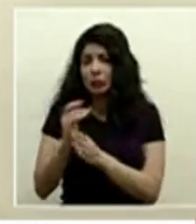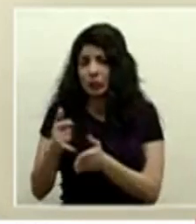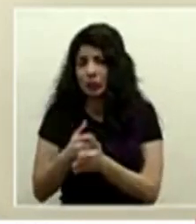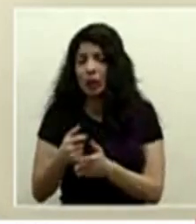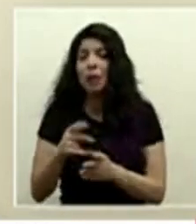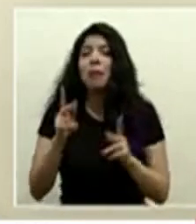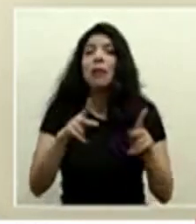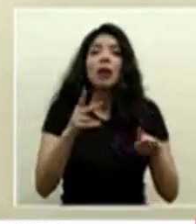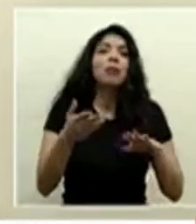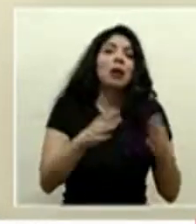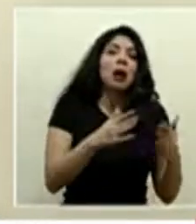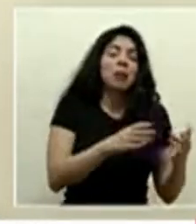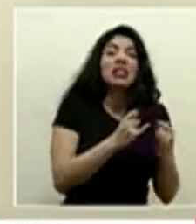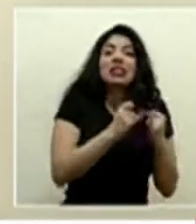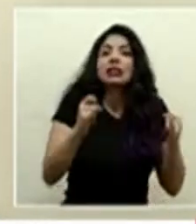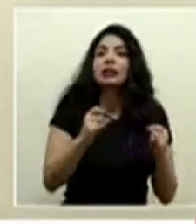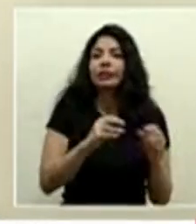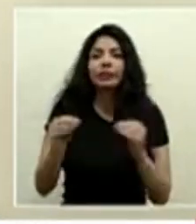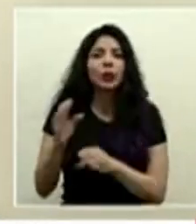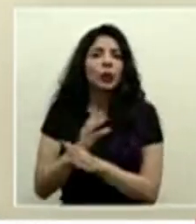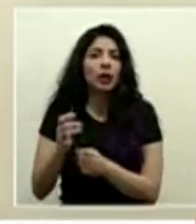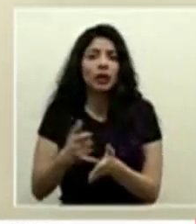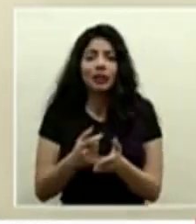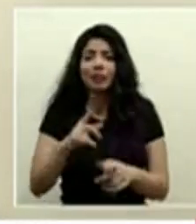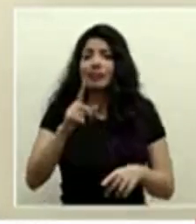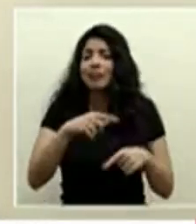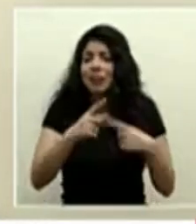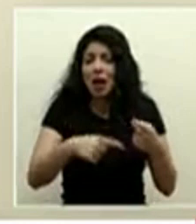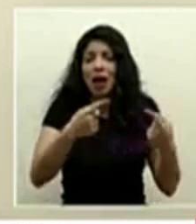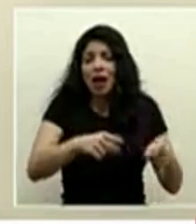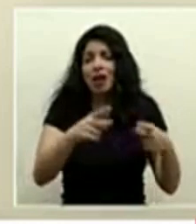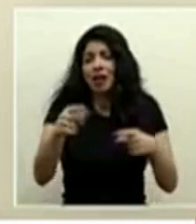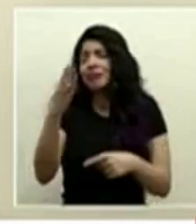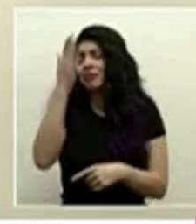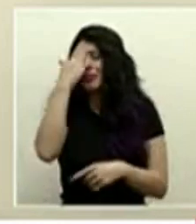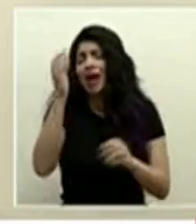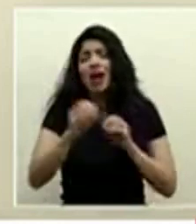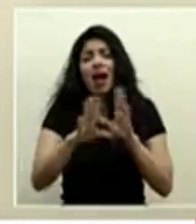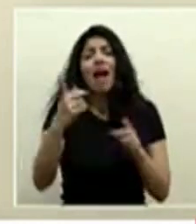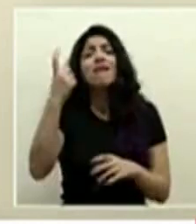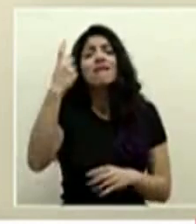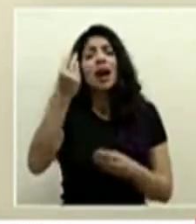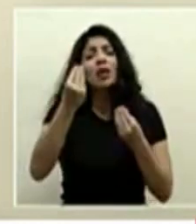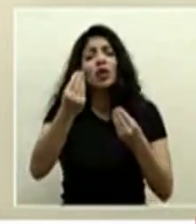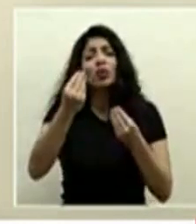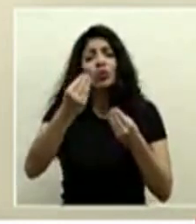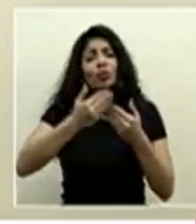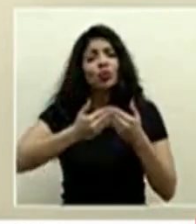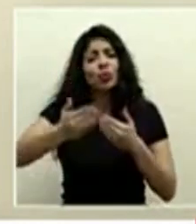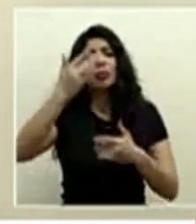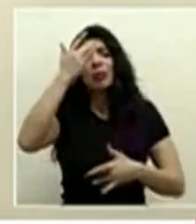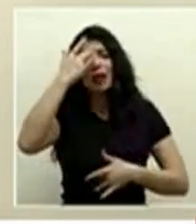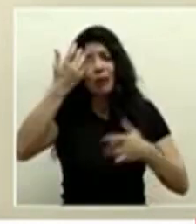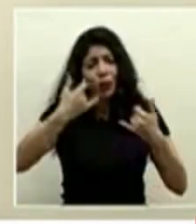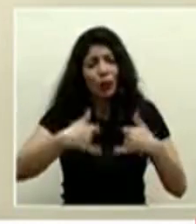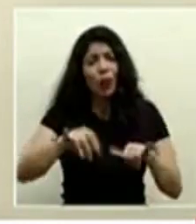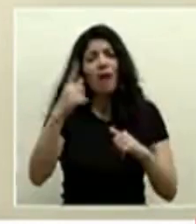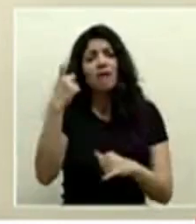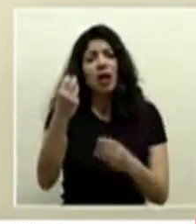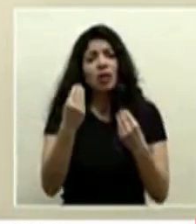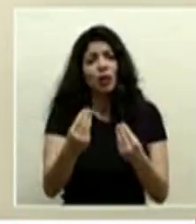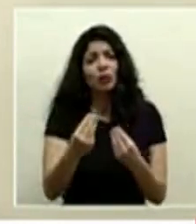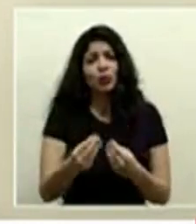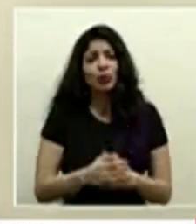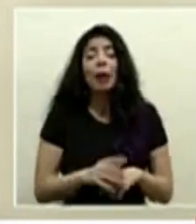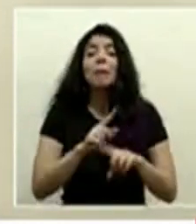que van a fallecer sin haber entrado en una unidad de cuidados intensivos eso lo tenemos muy muy claro porque falta mucho tiempo de pandemia aún pero